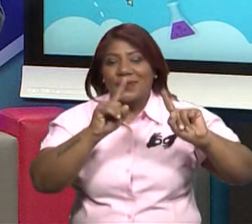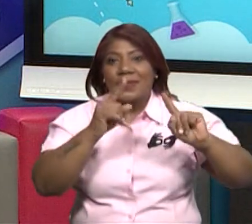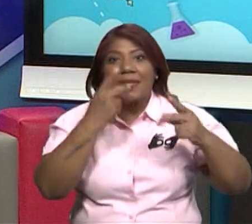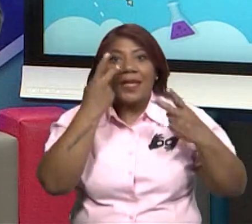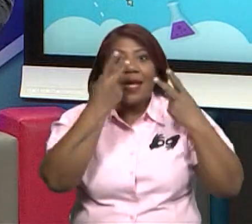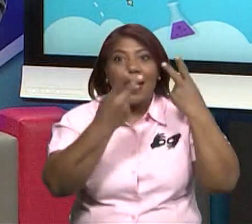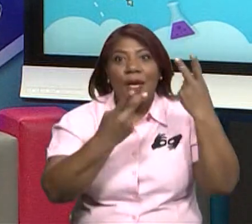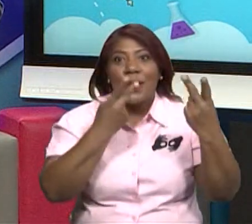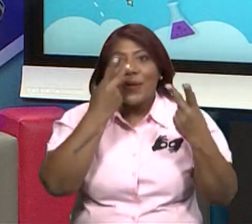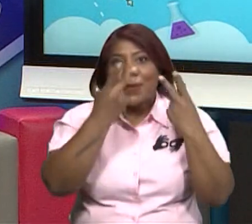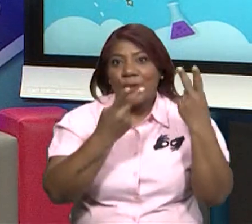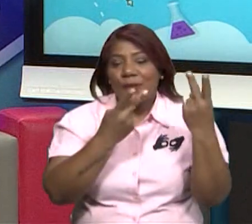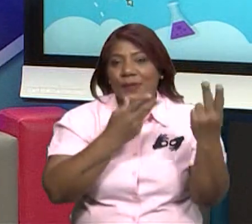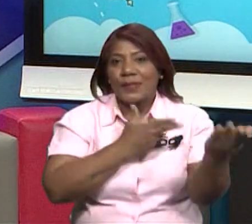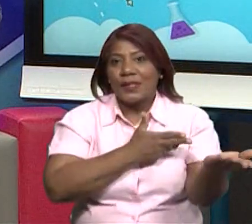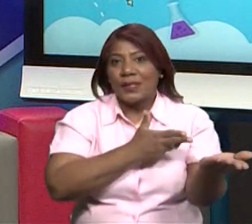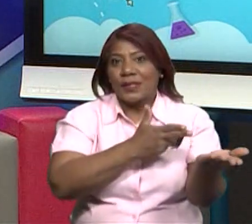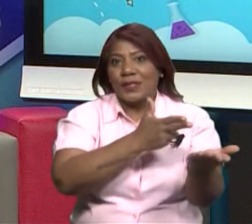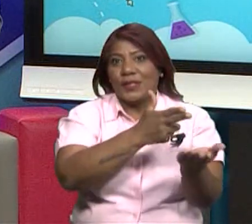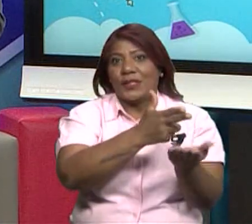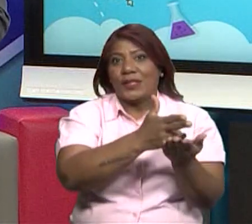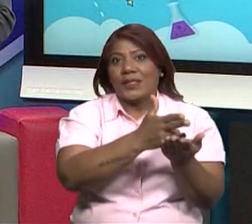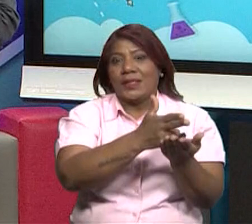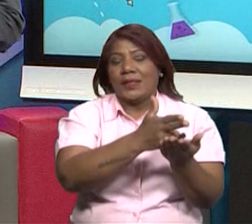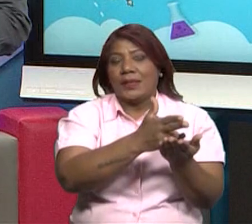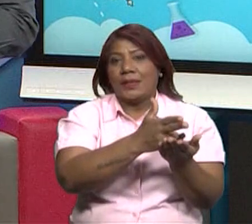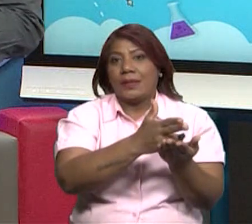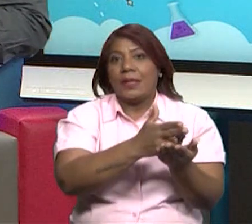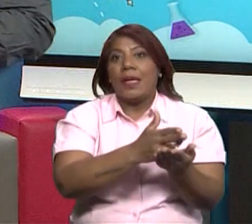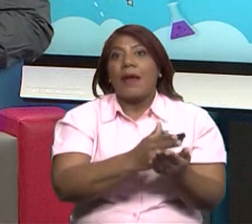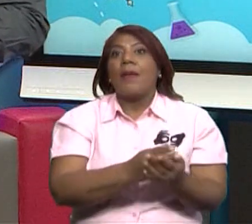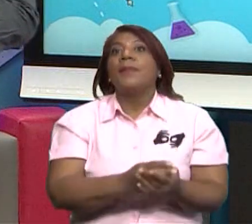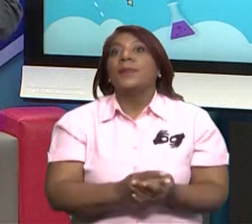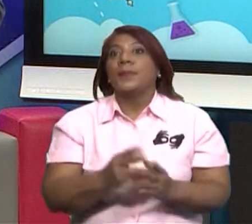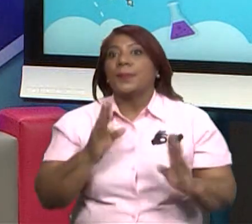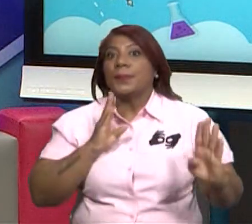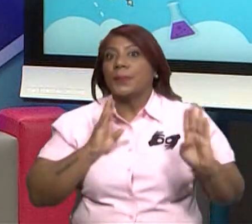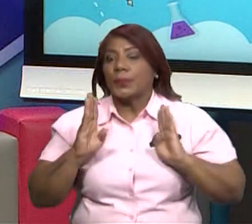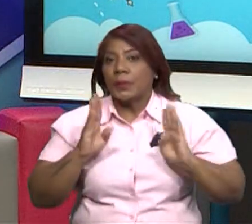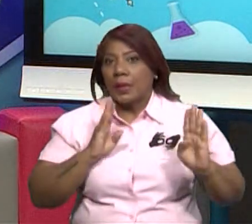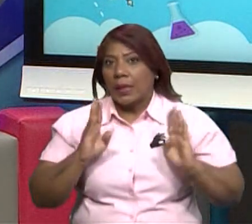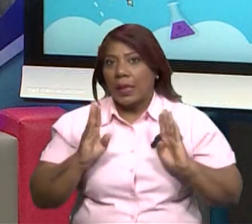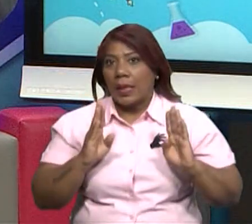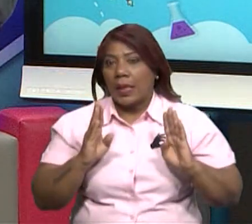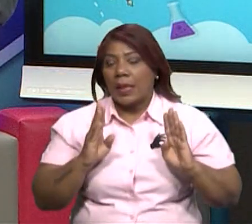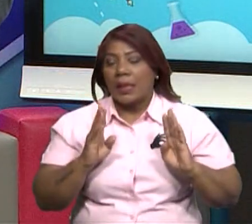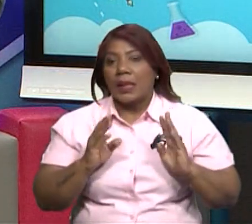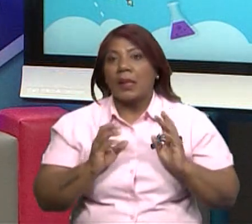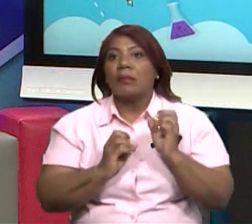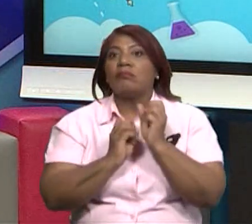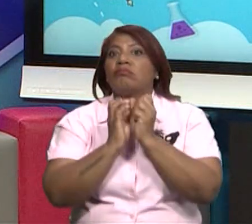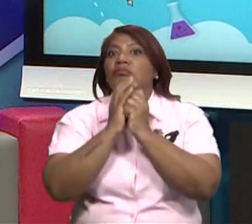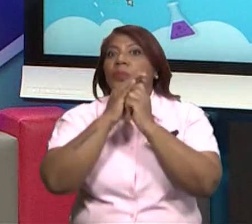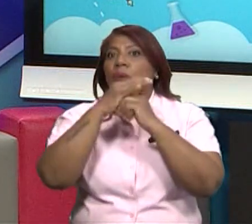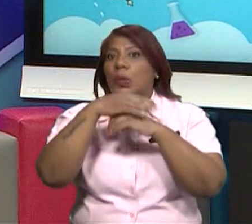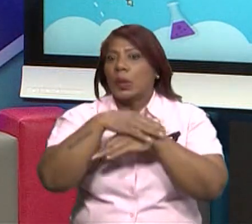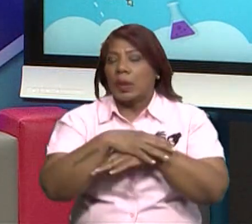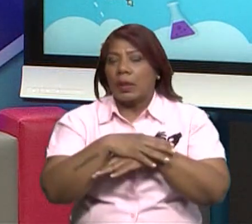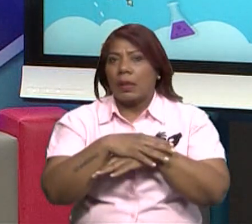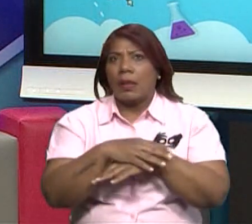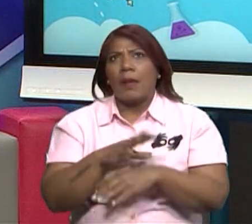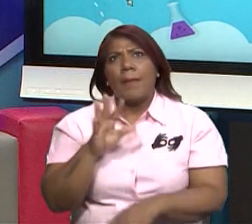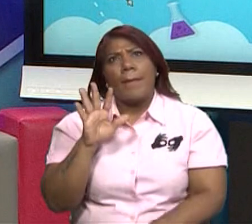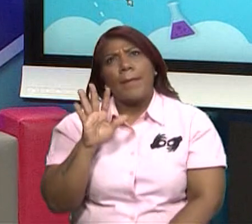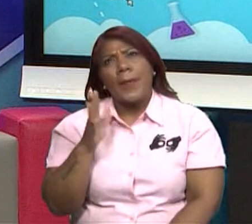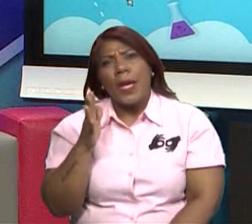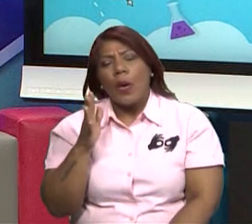Y les voy a decir algo. En ese tiempo, yo recuerdo que de siete de la mañana a casi